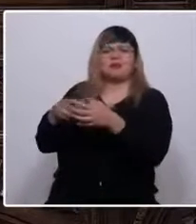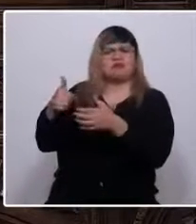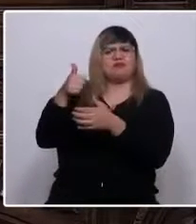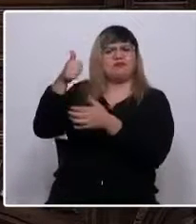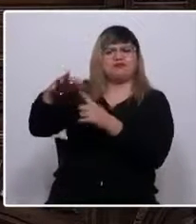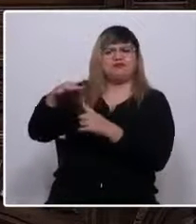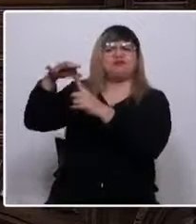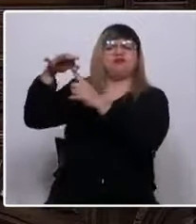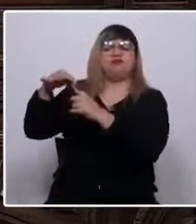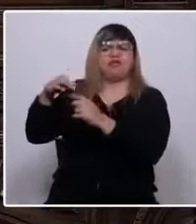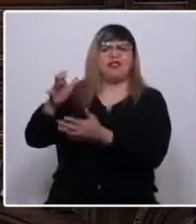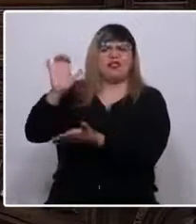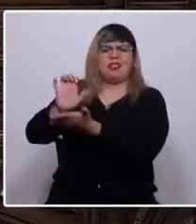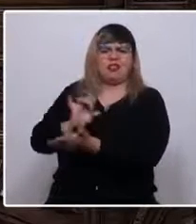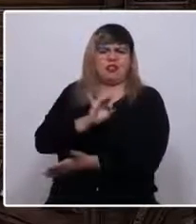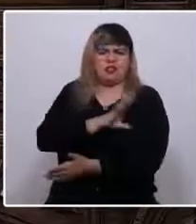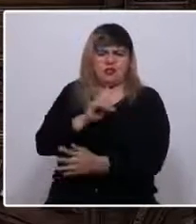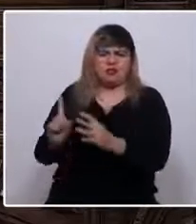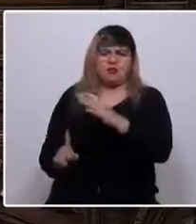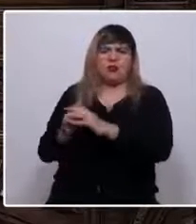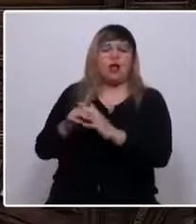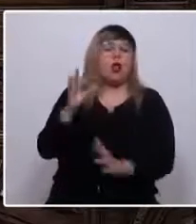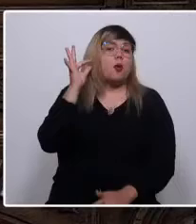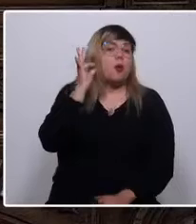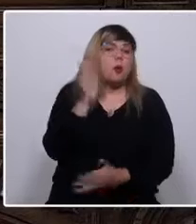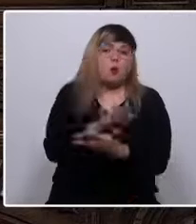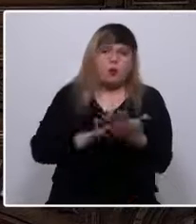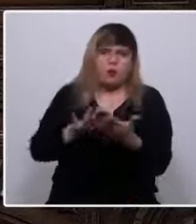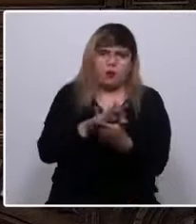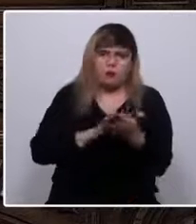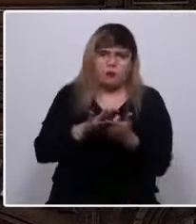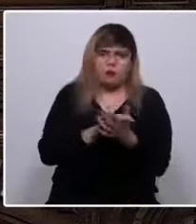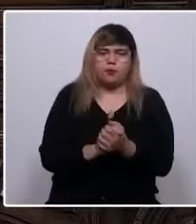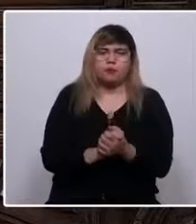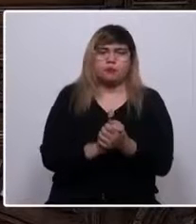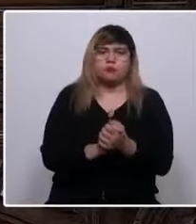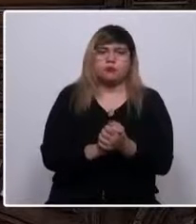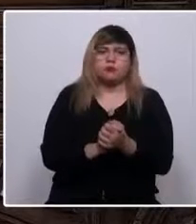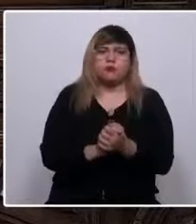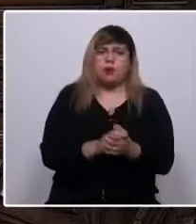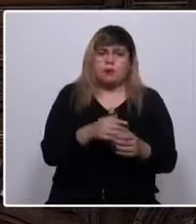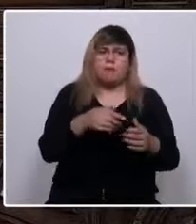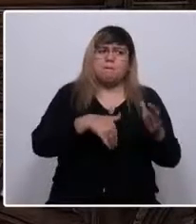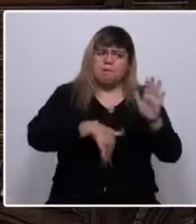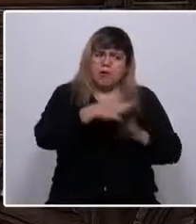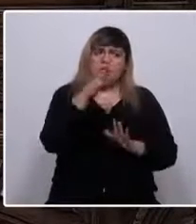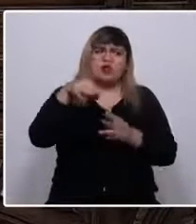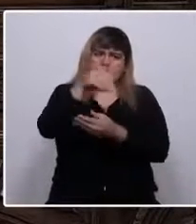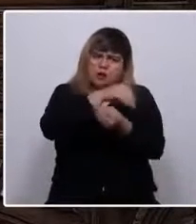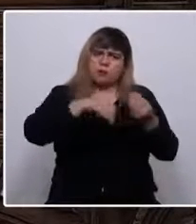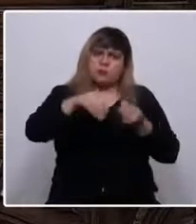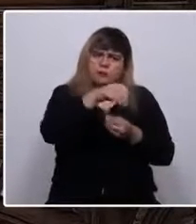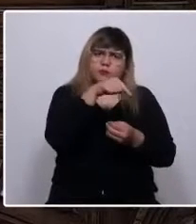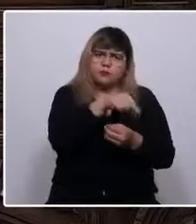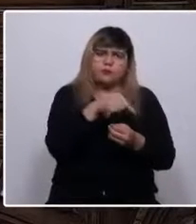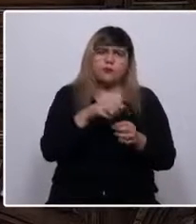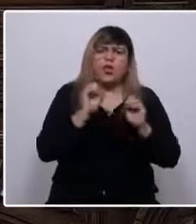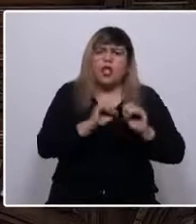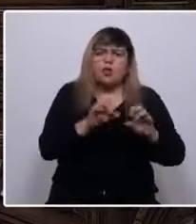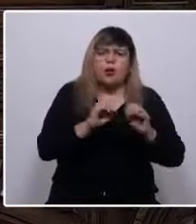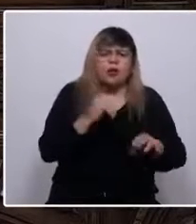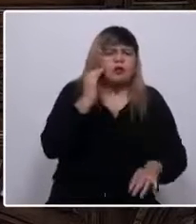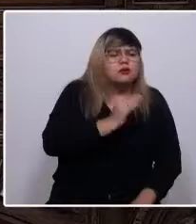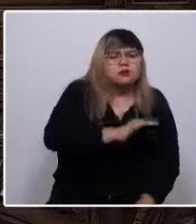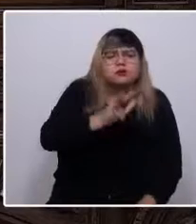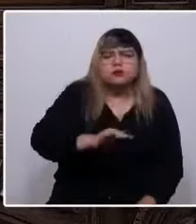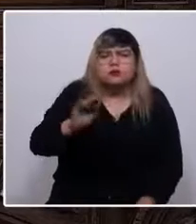desde su origen. A la mujer, por ejemplo, que en su gran mayoría es mestiza, educadora de niñas y